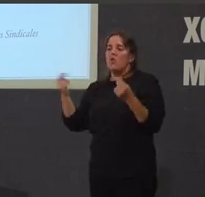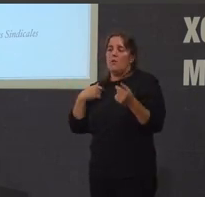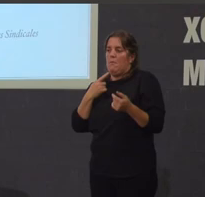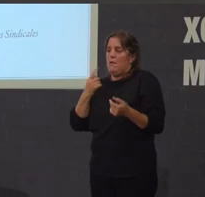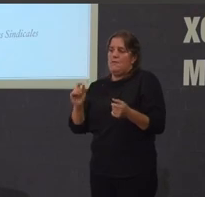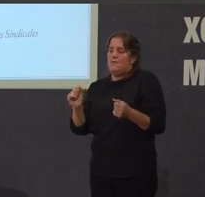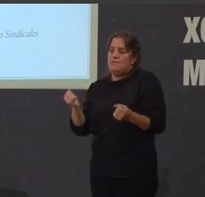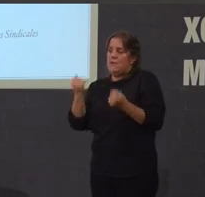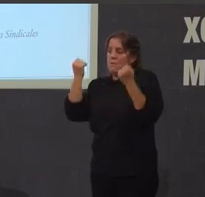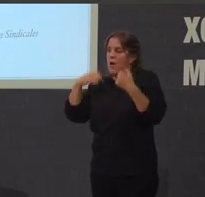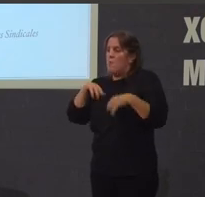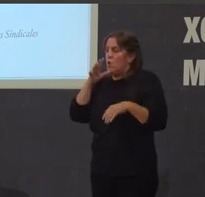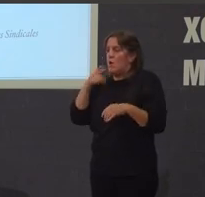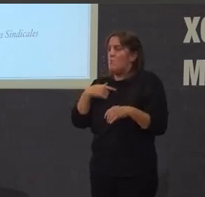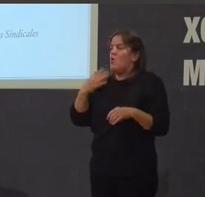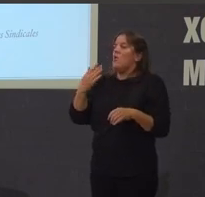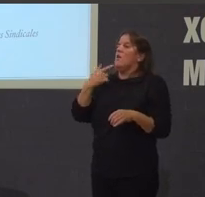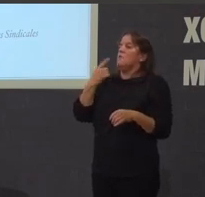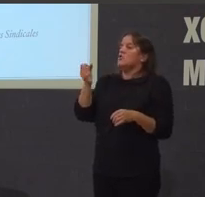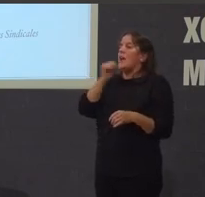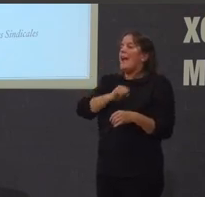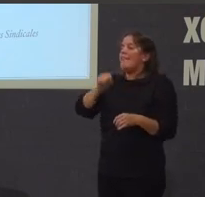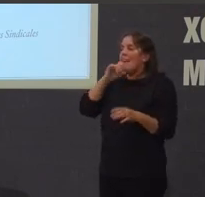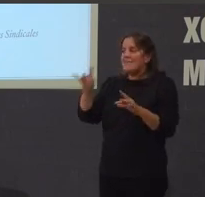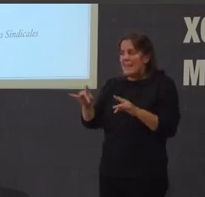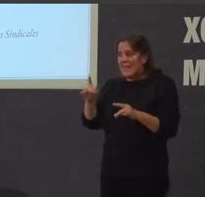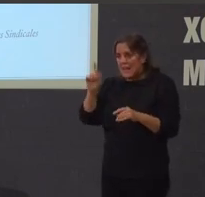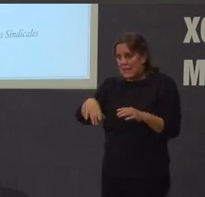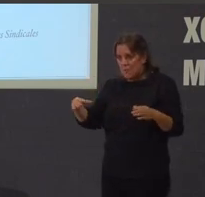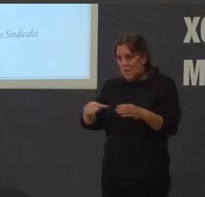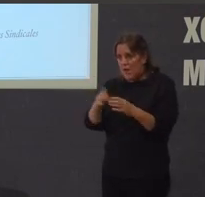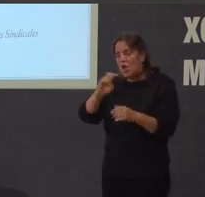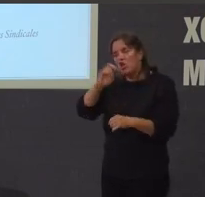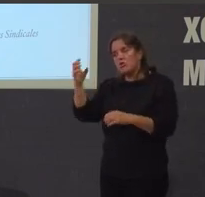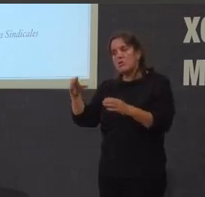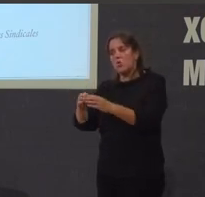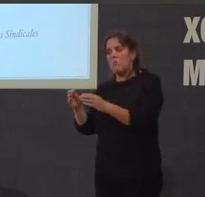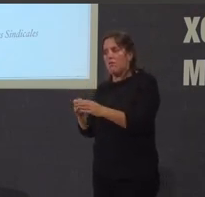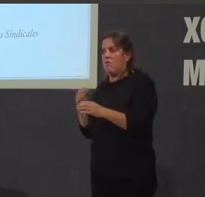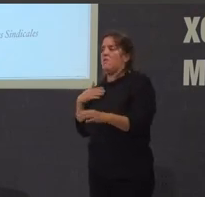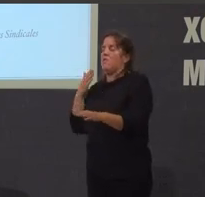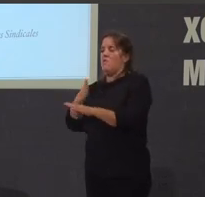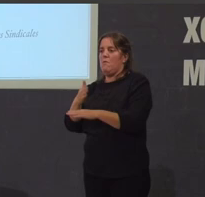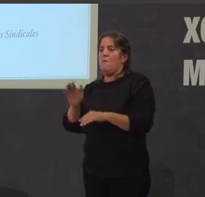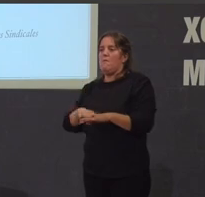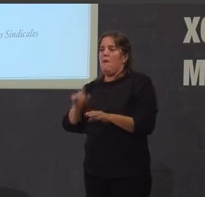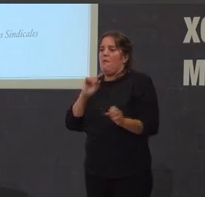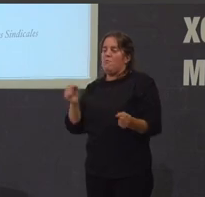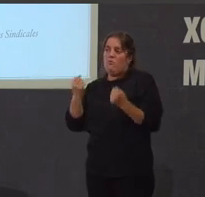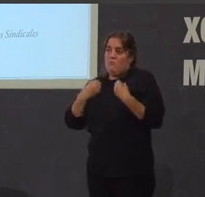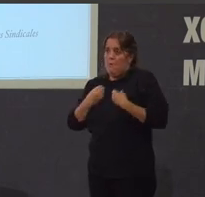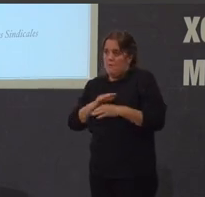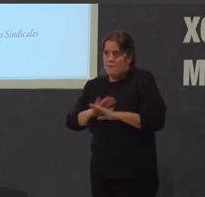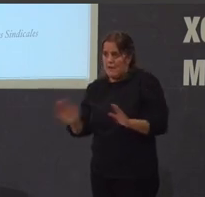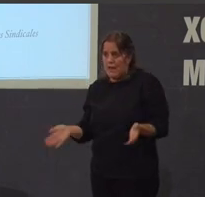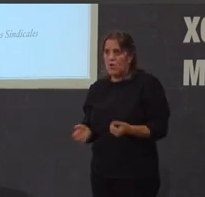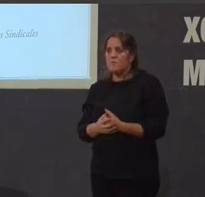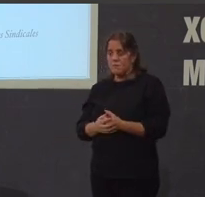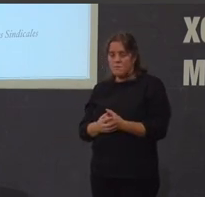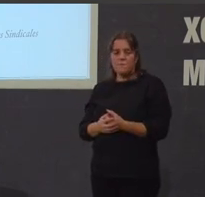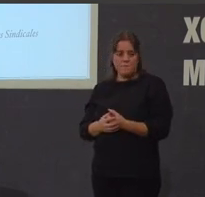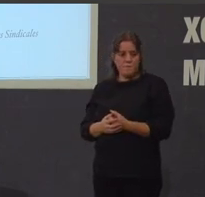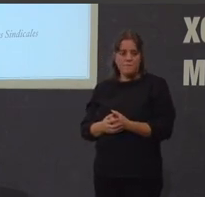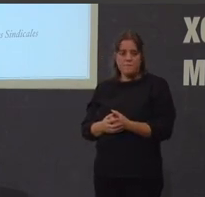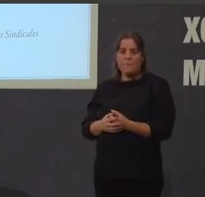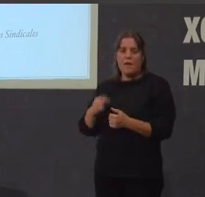for Cantigas da Terra por exemplo e foron moitas agrupacións para sobrevivir a cuestión era que eran